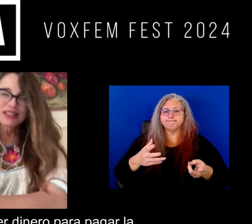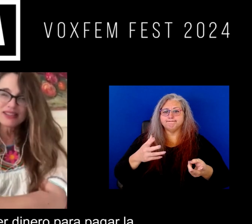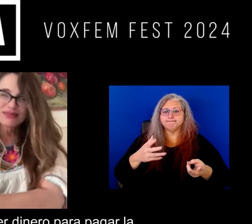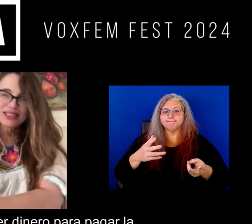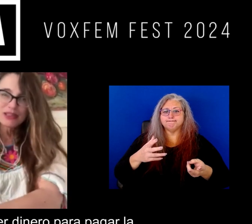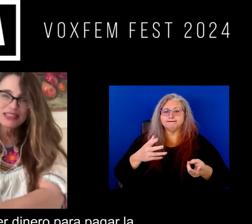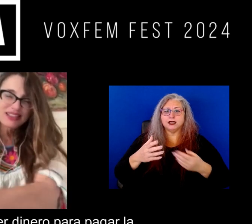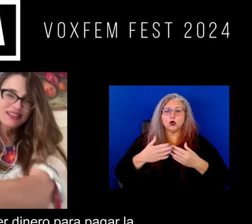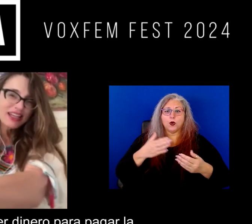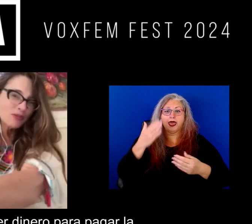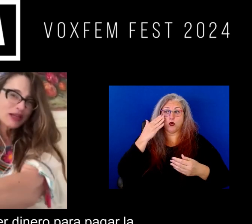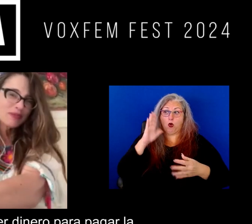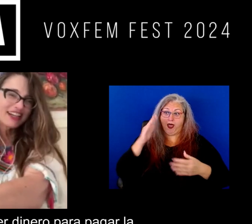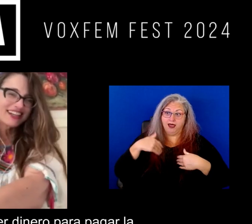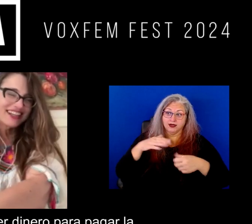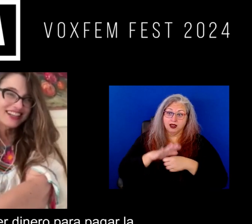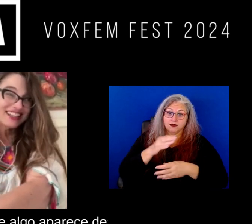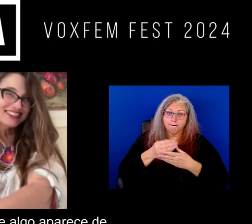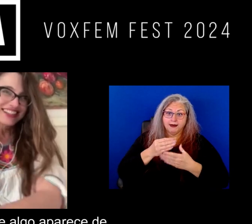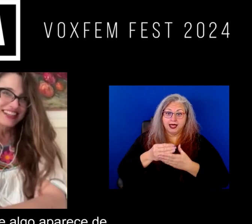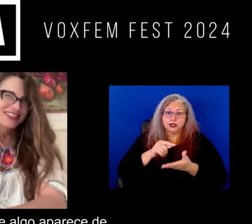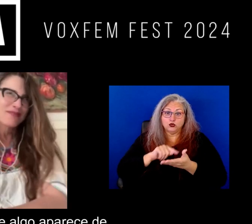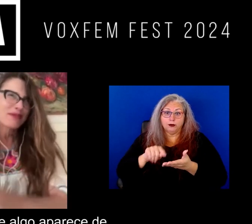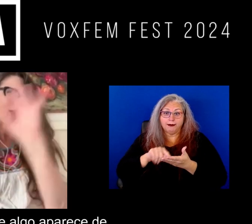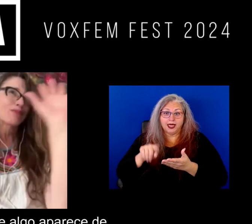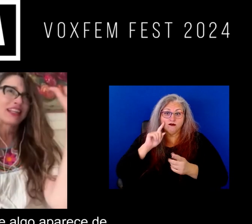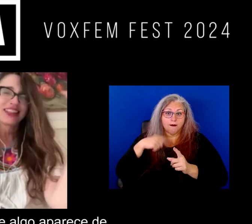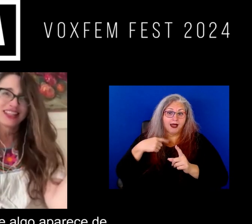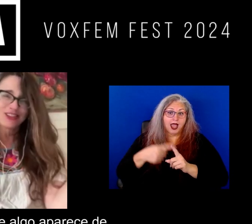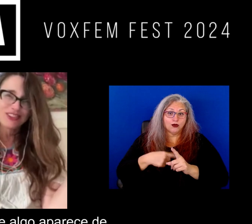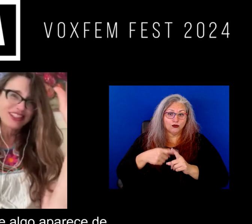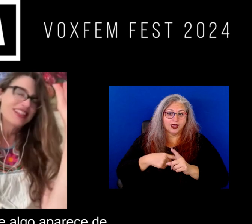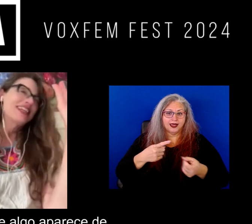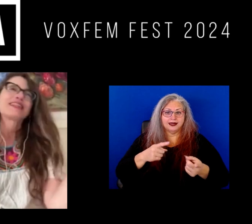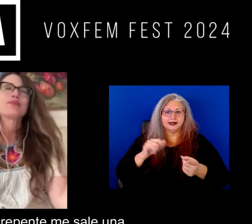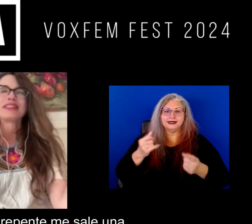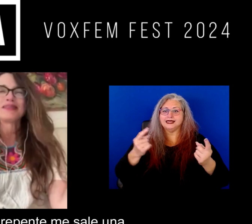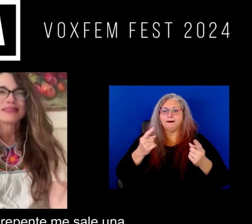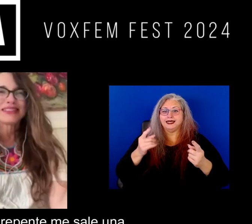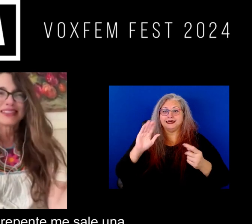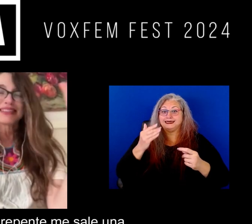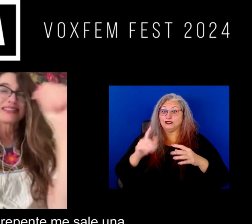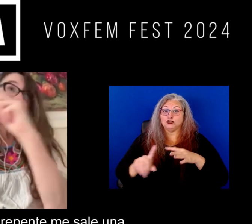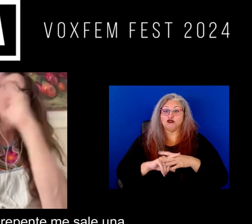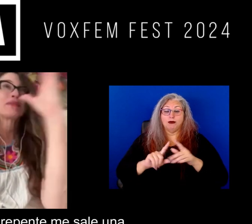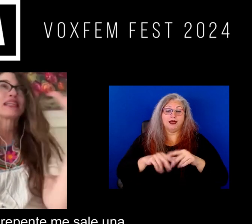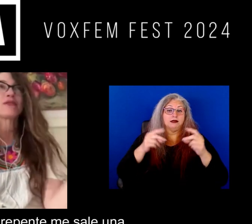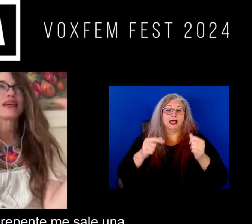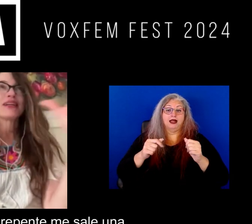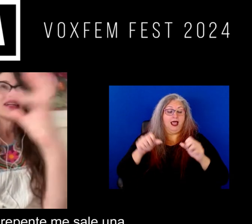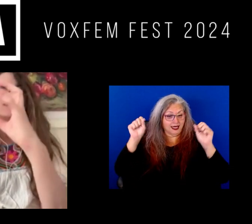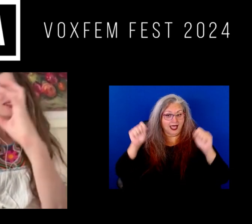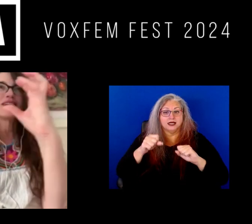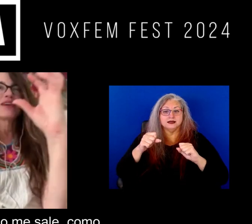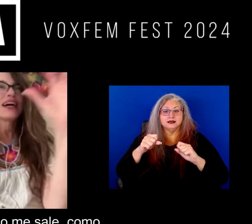saber si voy a tener dinero para pagar la renta siempre algo aparece ¿no? de repente si de repente me